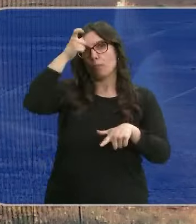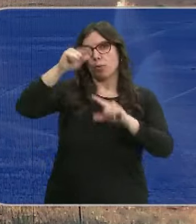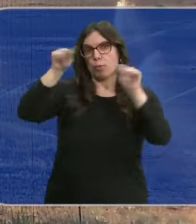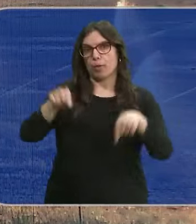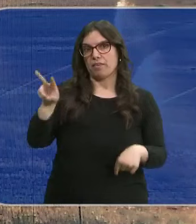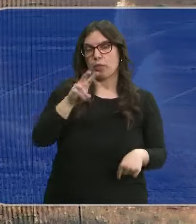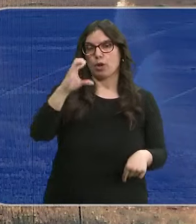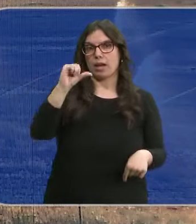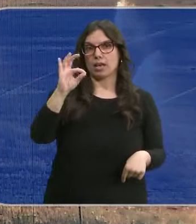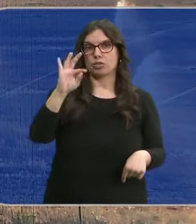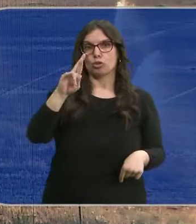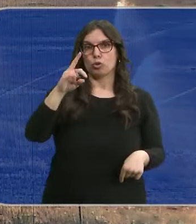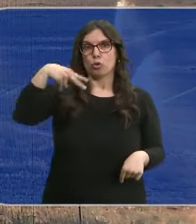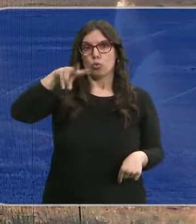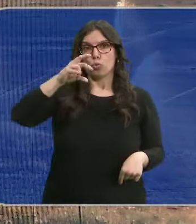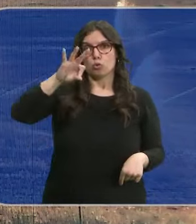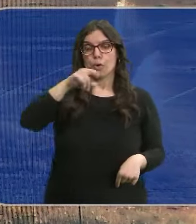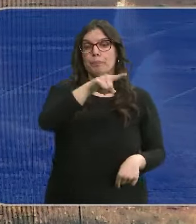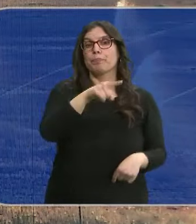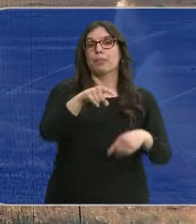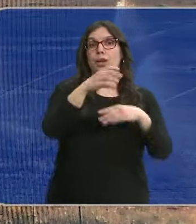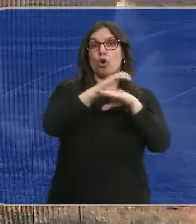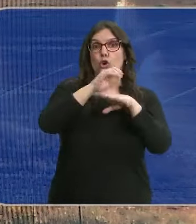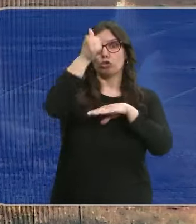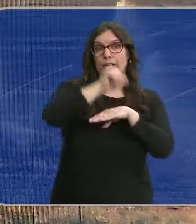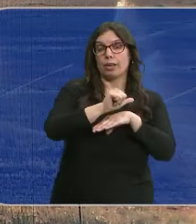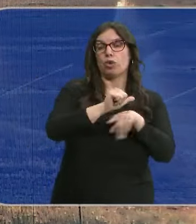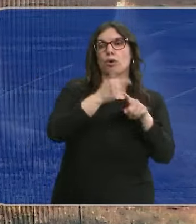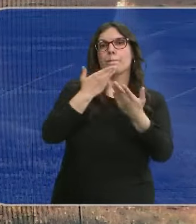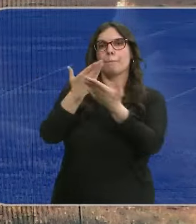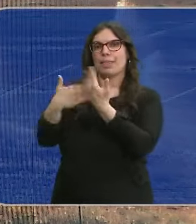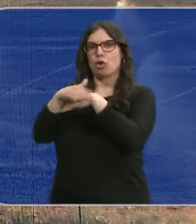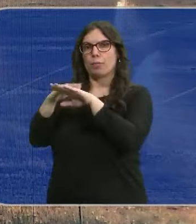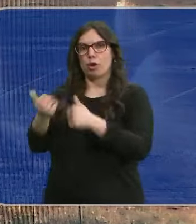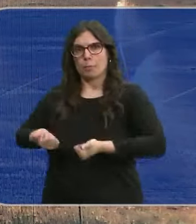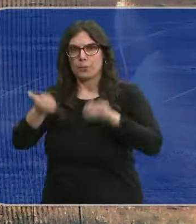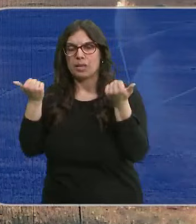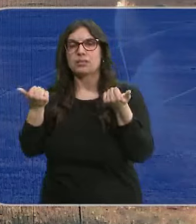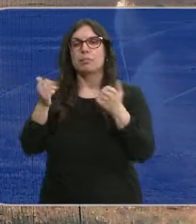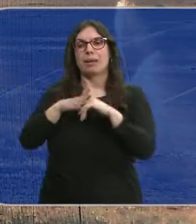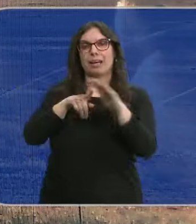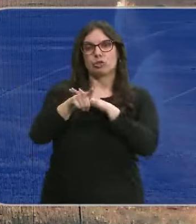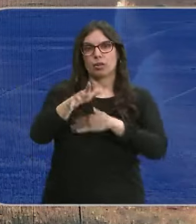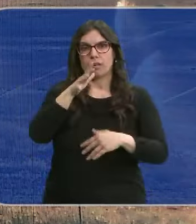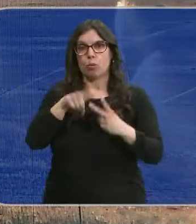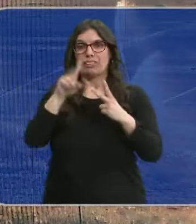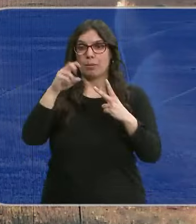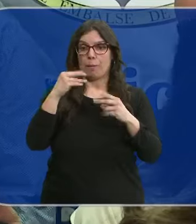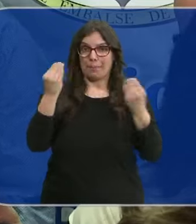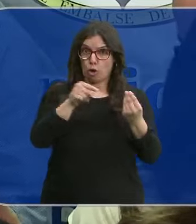Junta, Suárez Quiñones pide más al Gobierno Central en materia de gestión del agua, tanto para el regadío como en mejoras de los embalses.